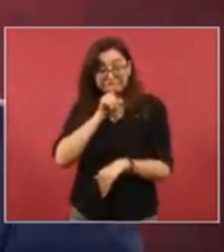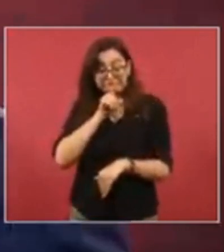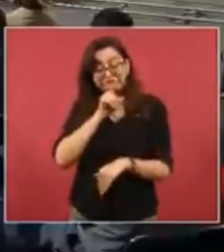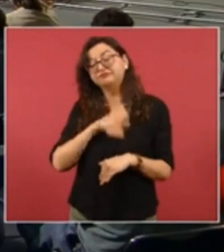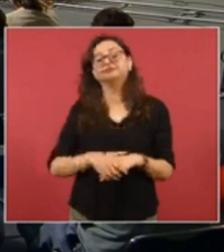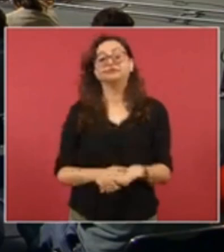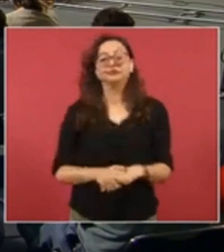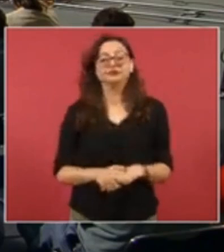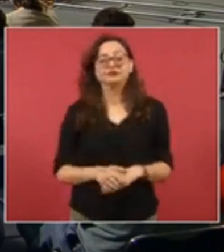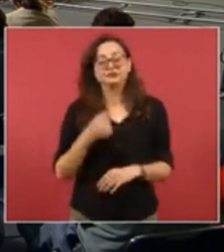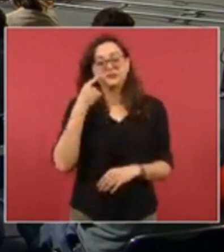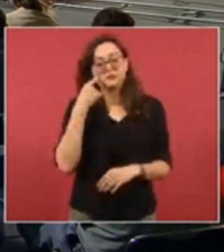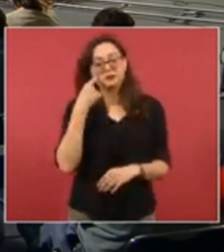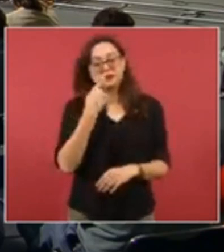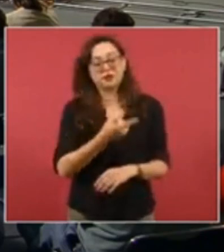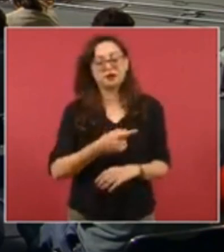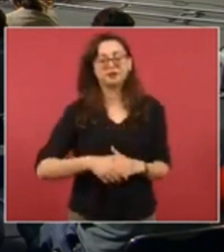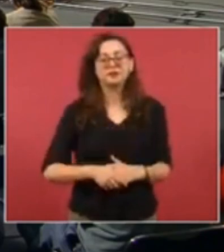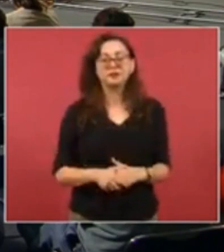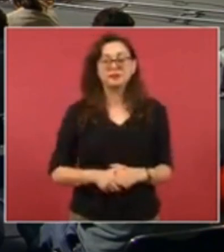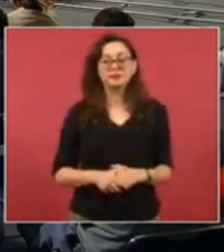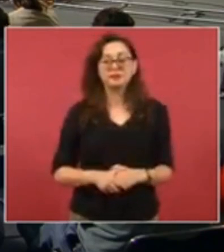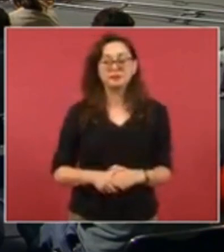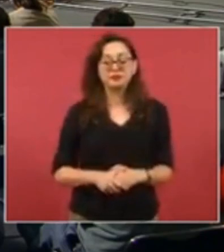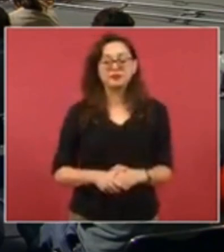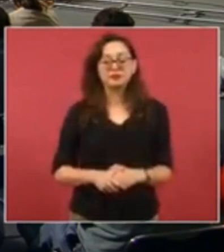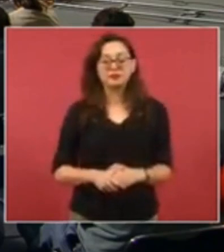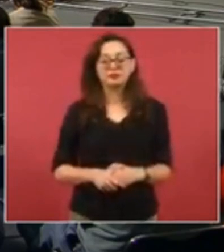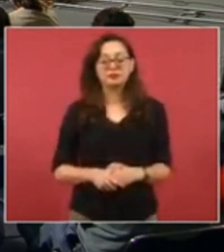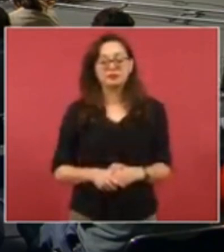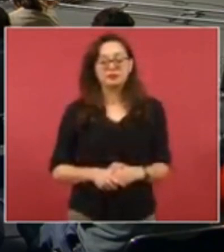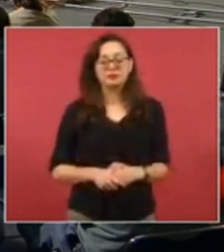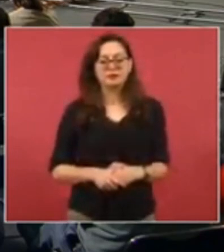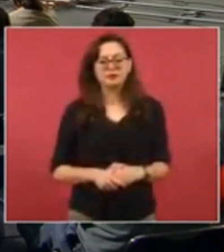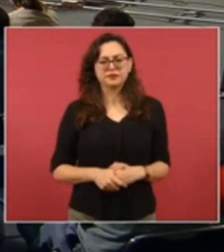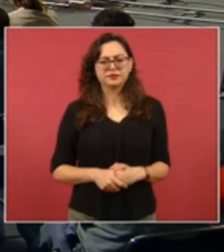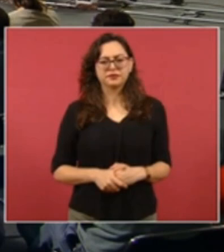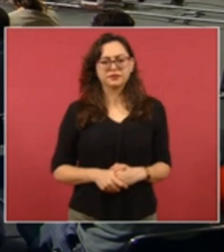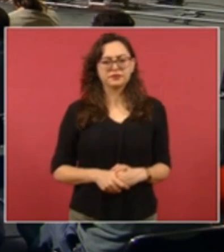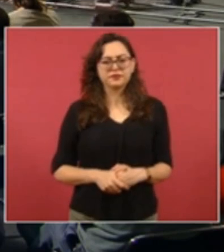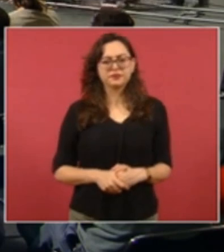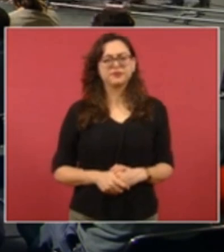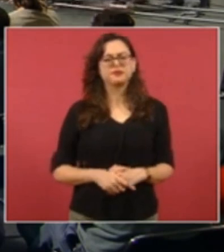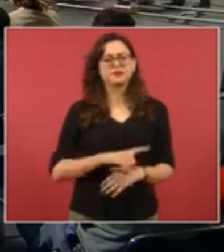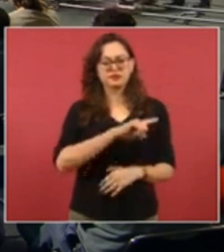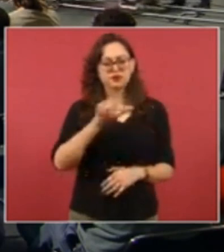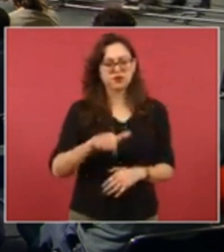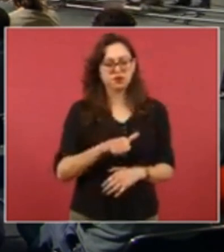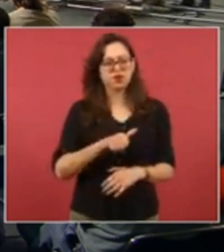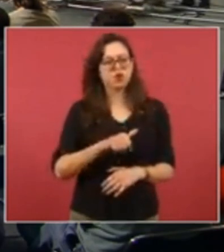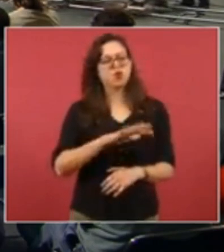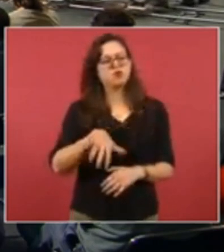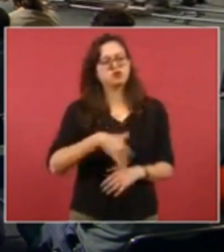Miren lo que dice, lo voy a leer, luego me vas a poner la fotografía, búscala,